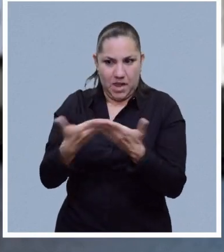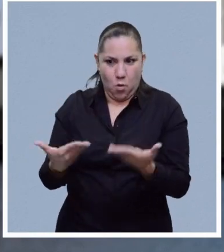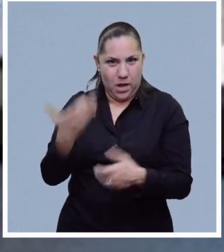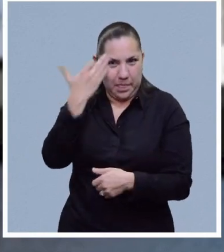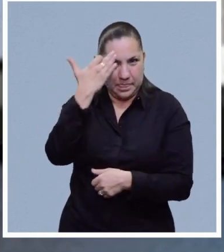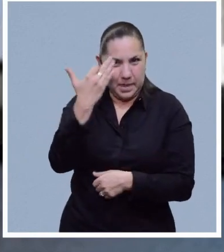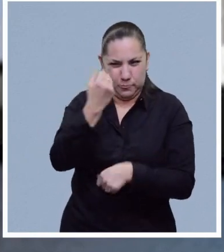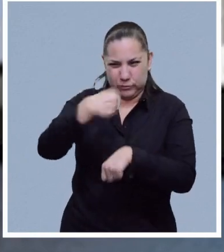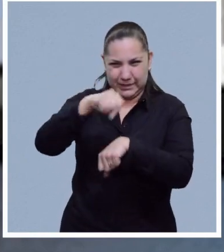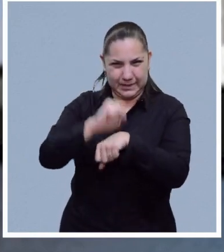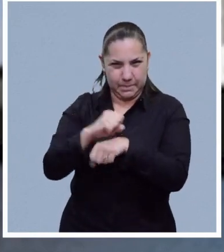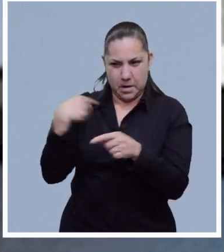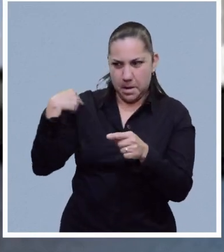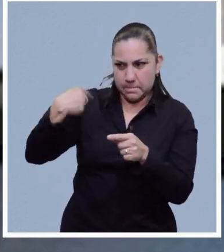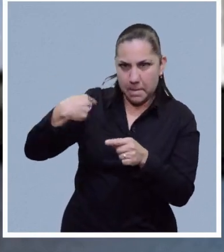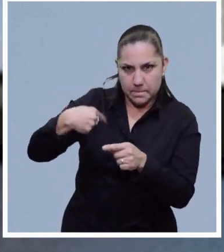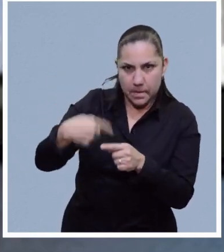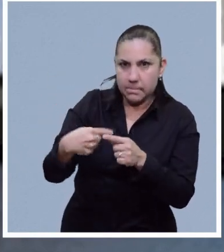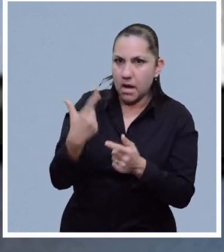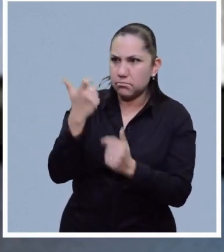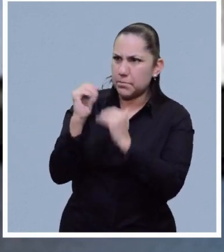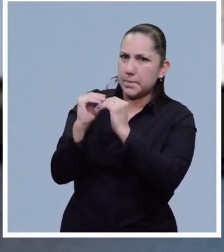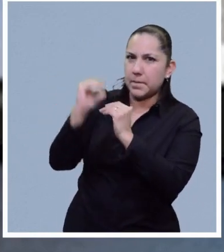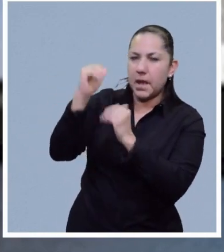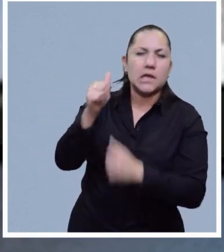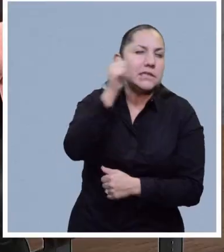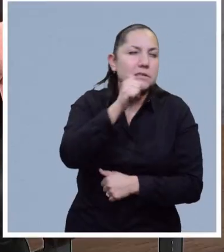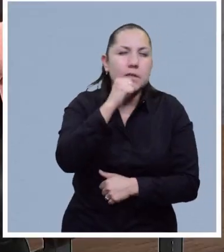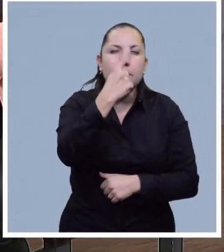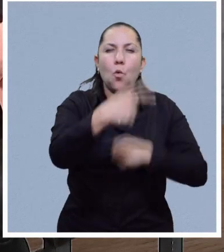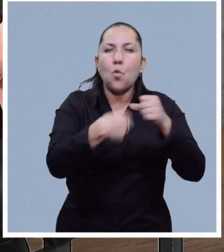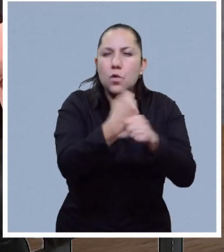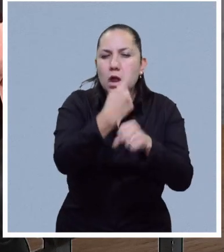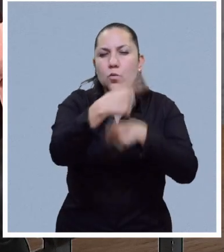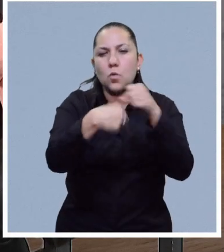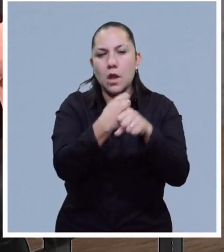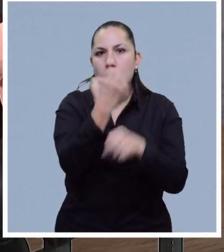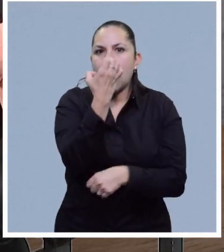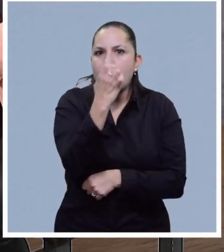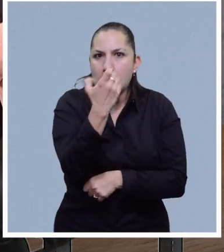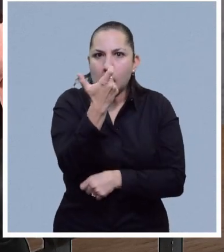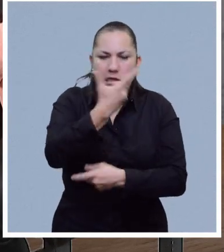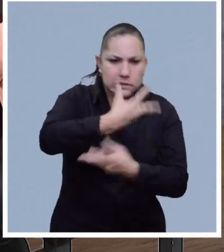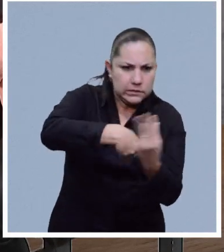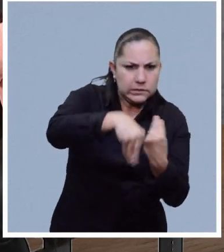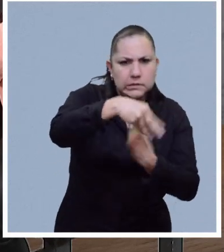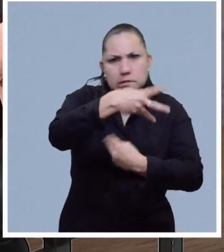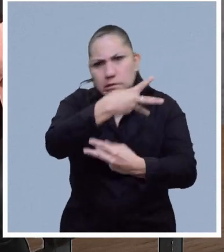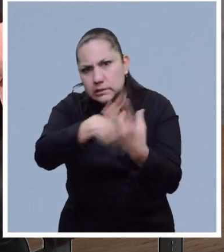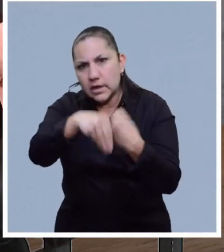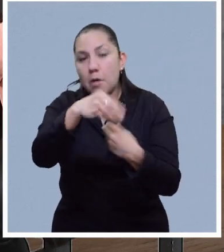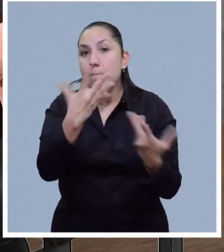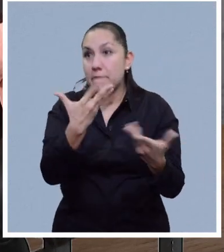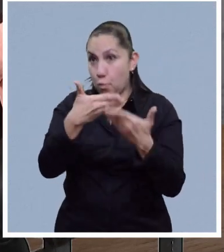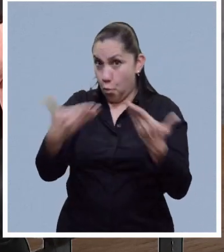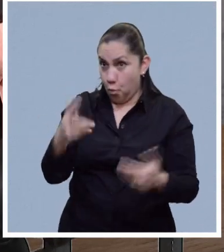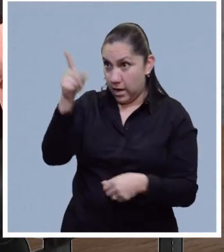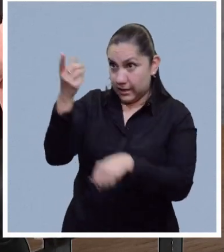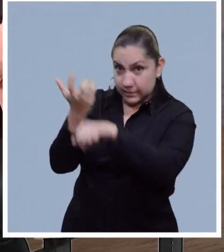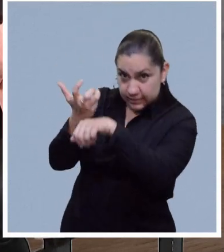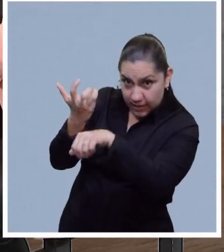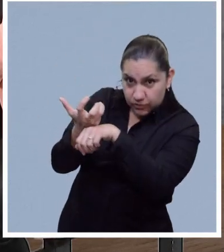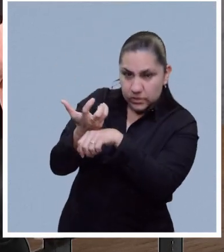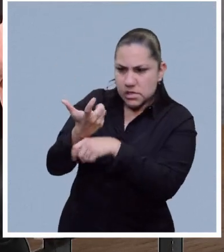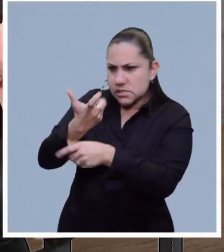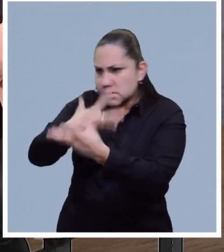muy considerable que hemos estado viendo en las últimas semanas y es que la cuesta de enero, pues de cada año, nos ha perjudicado mucho, principalmente a los bolsillos, no